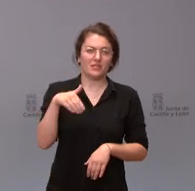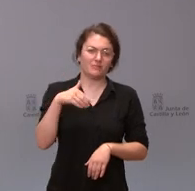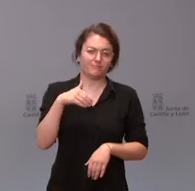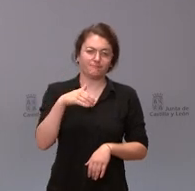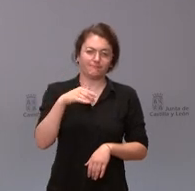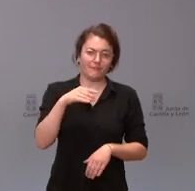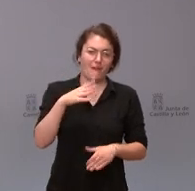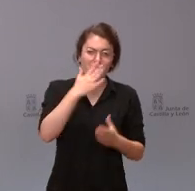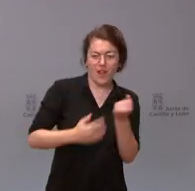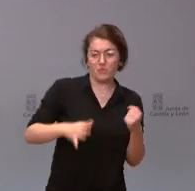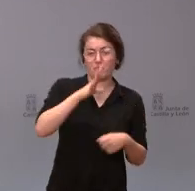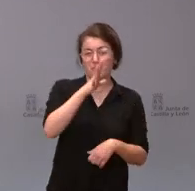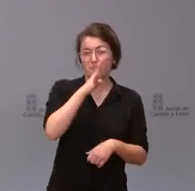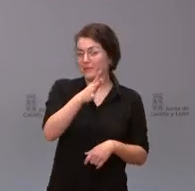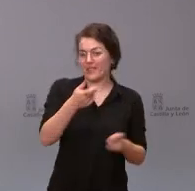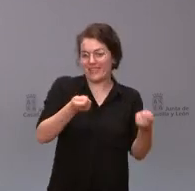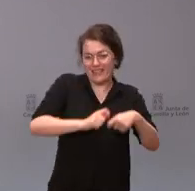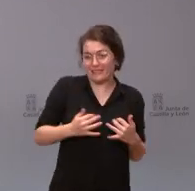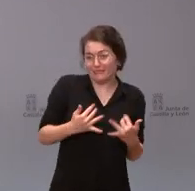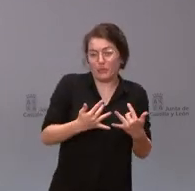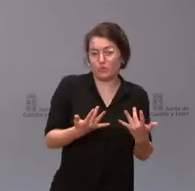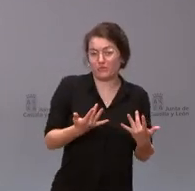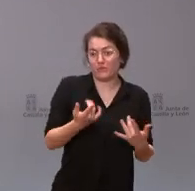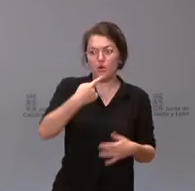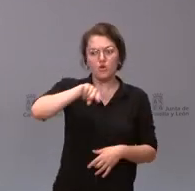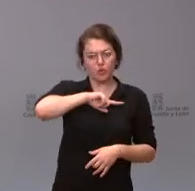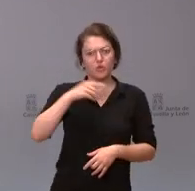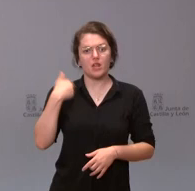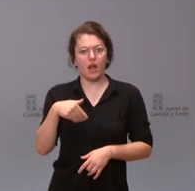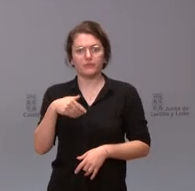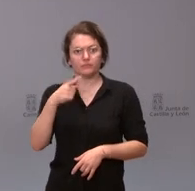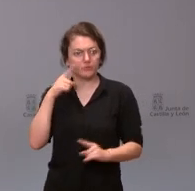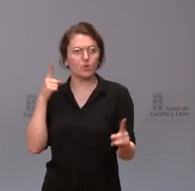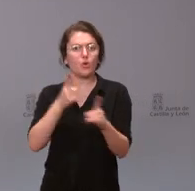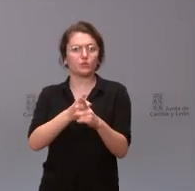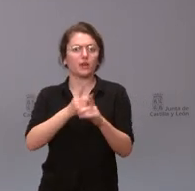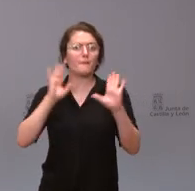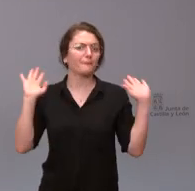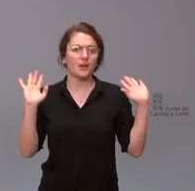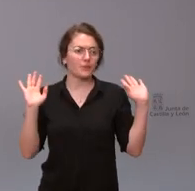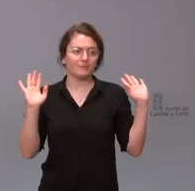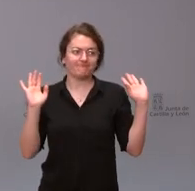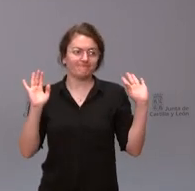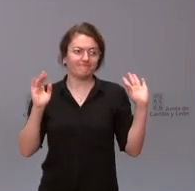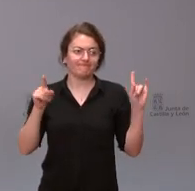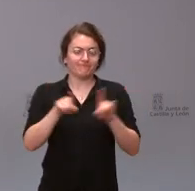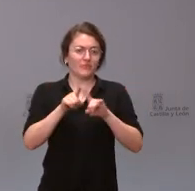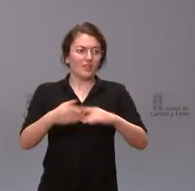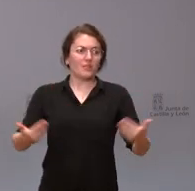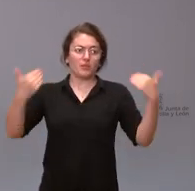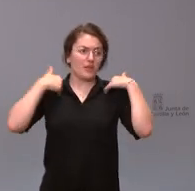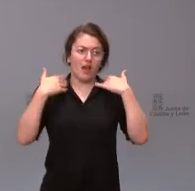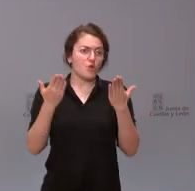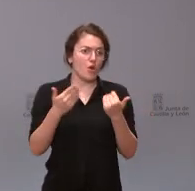nosotros anunciamos que nosotros criticamos que nosotros nos opusimos pero que no éramos competentes para poderlo